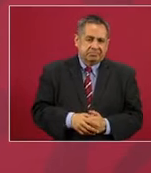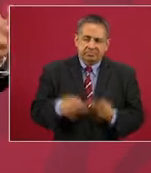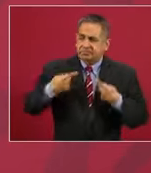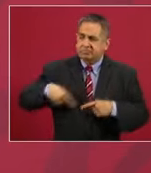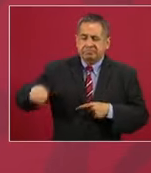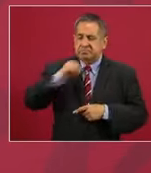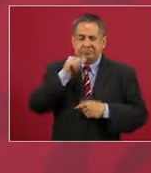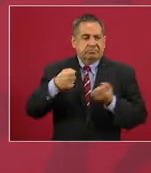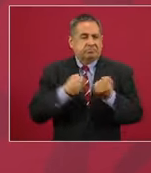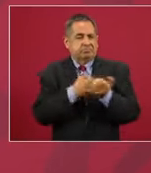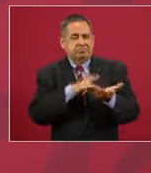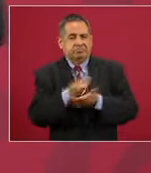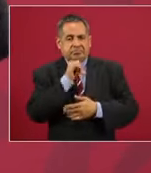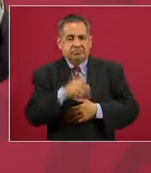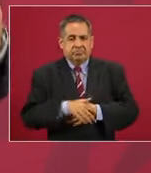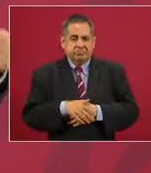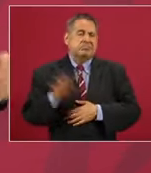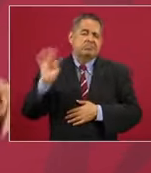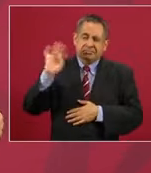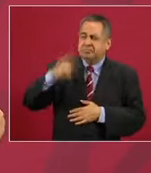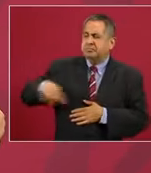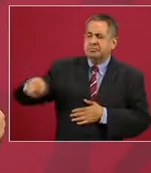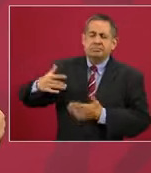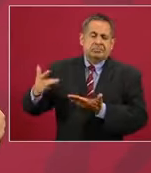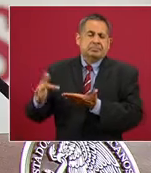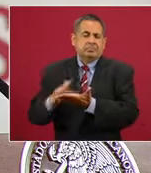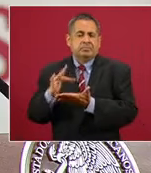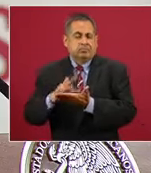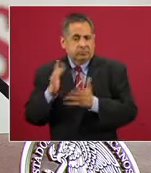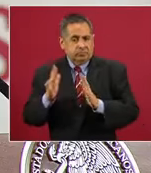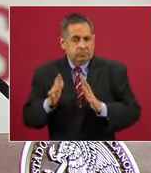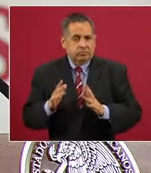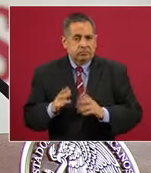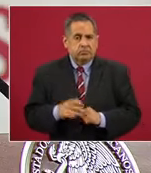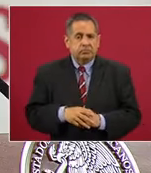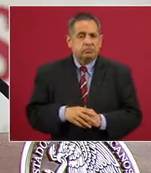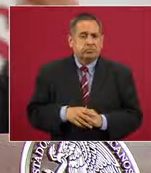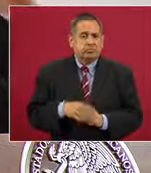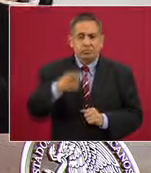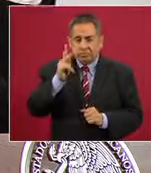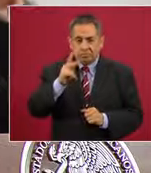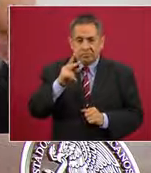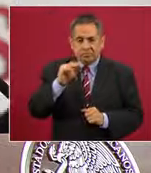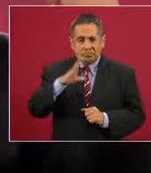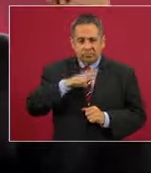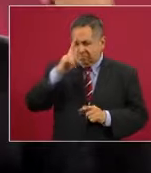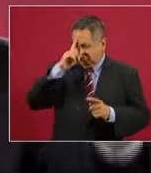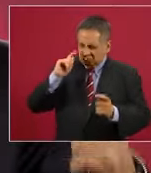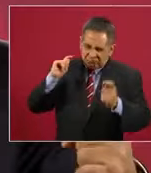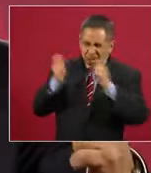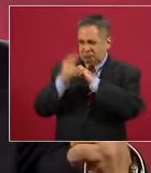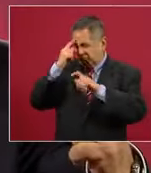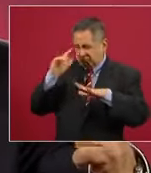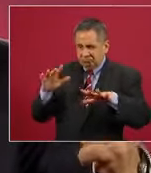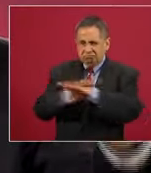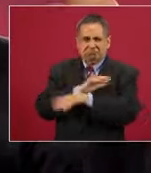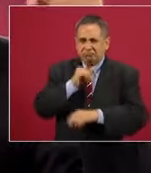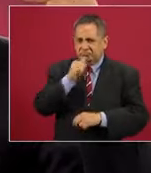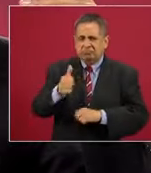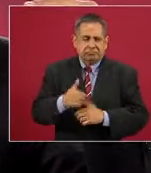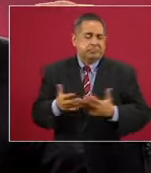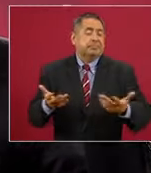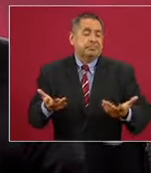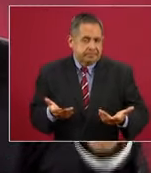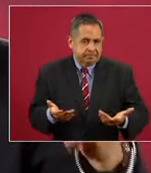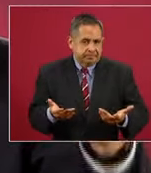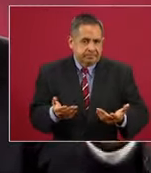Todo el pueblo puede ayudar, pero no hay un cambio de mentalidad. Cuando